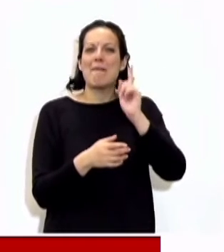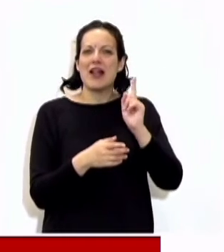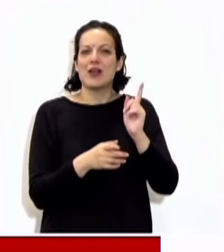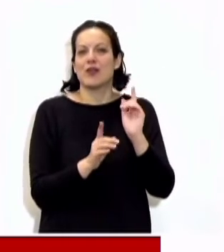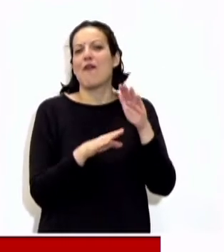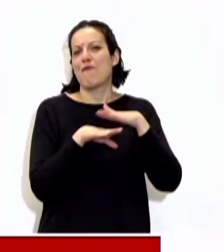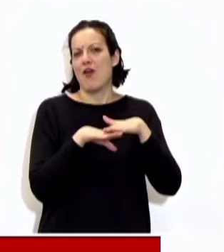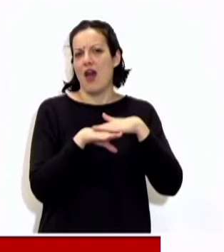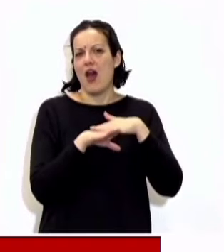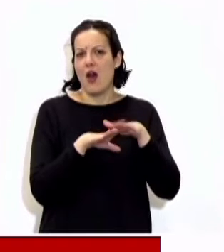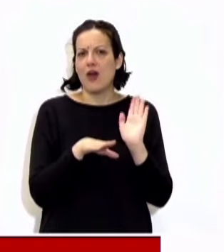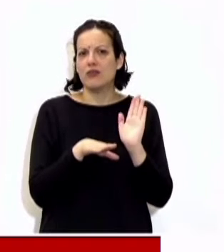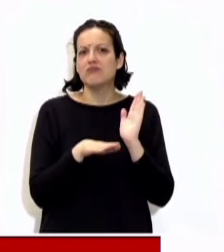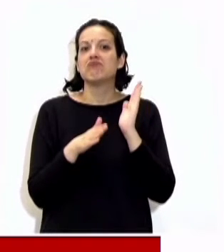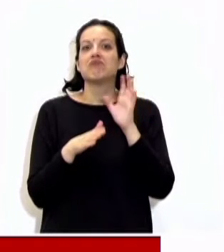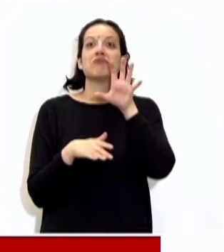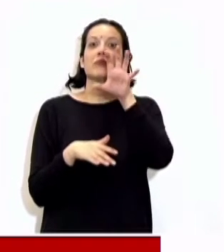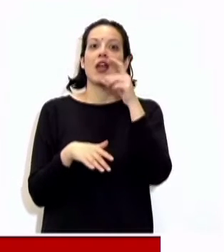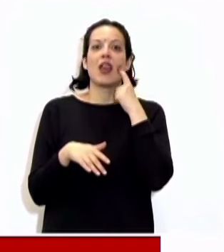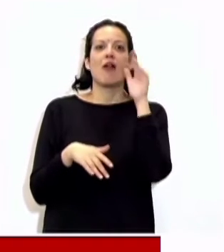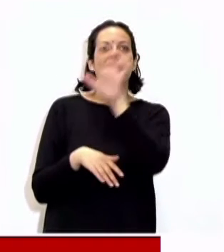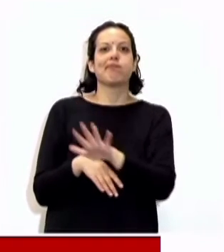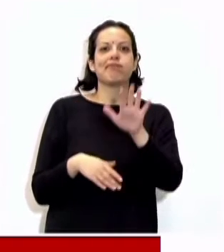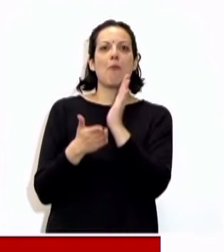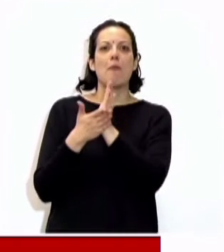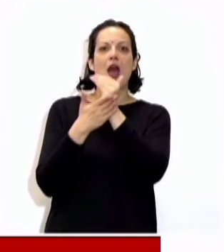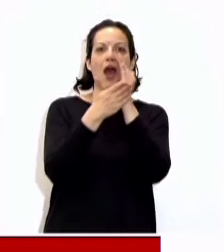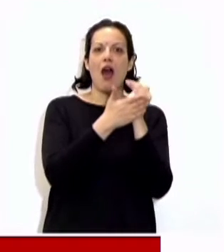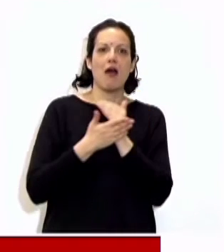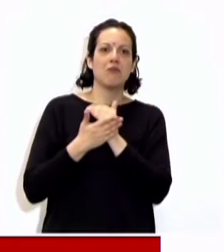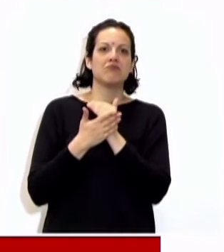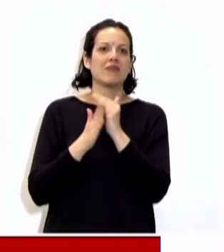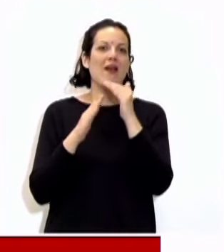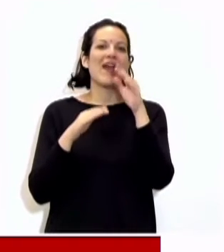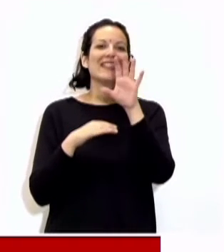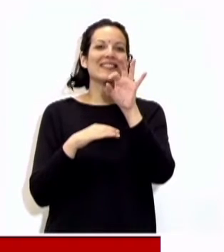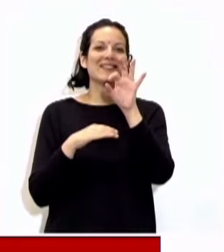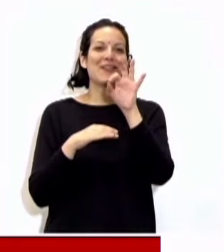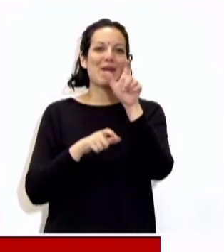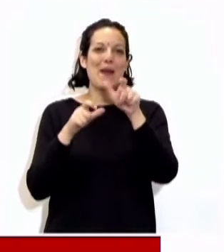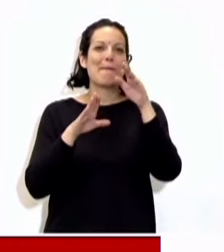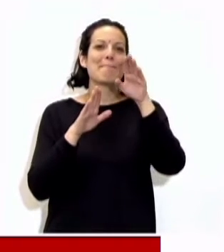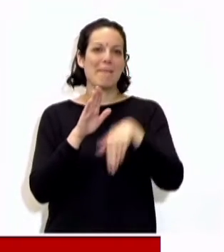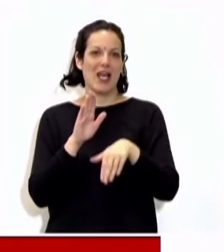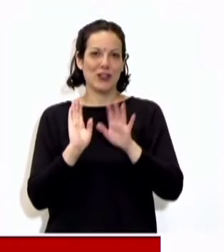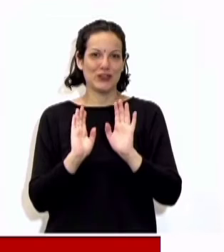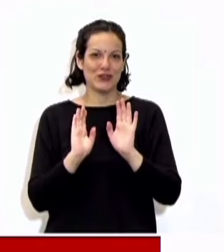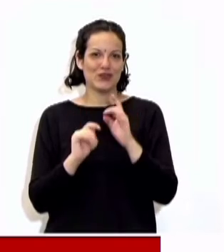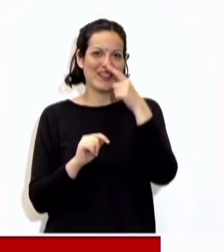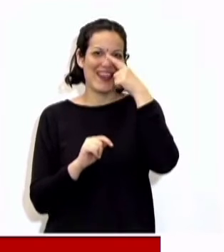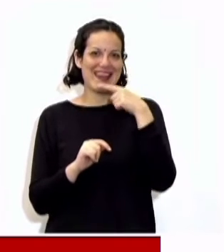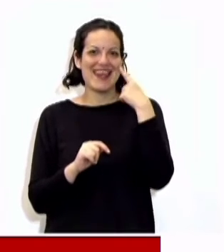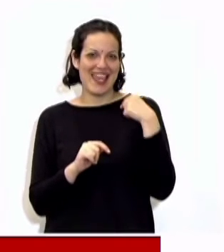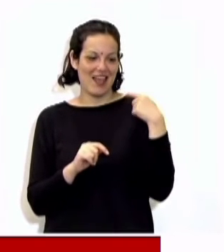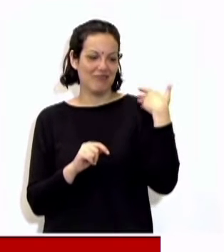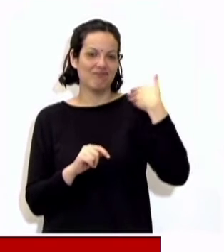departamentos, todos, se han mantenido con menos de 50 casos en los últimos 14 días, con lo cual estos indicadores